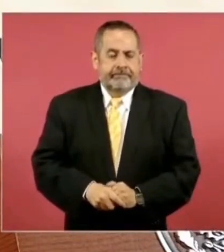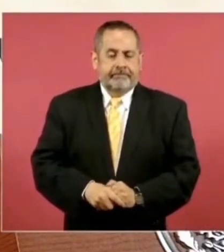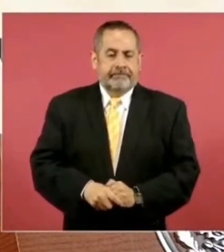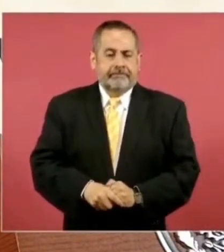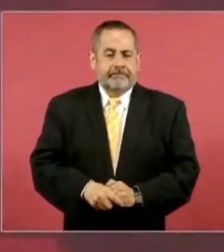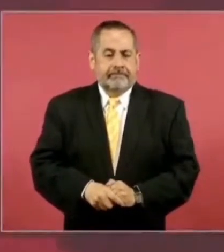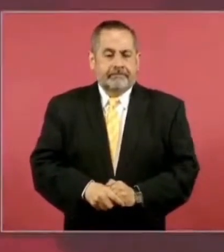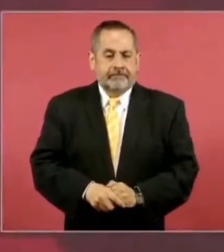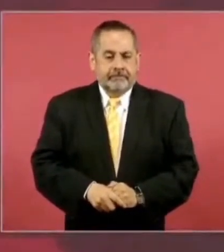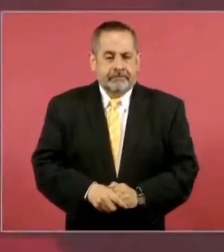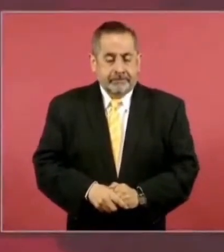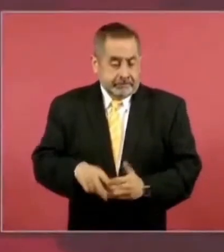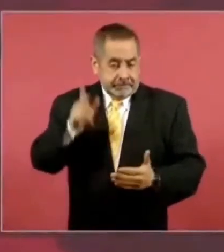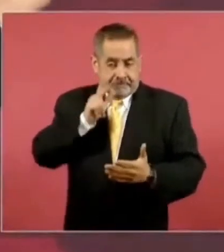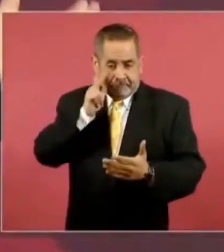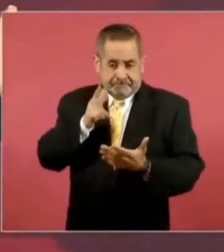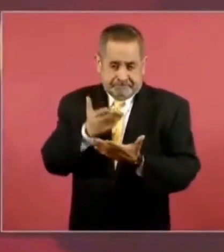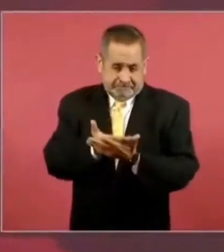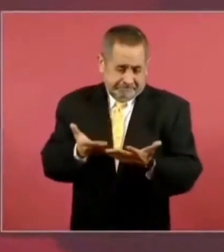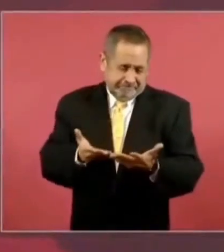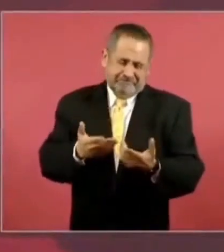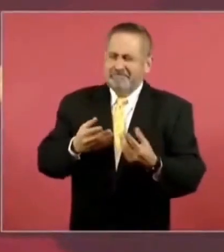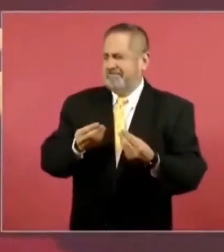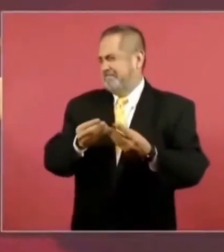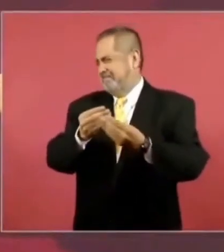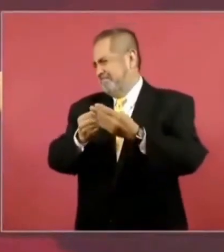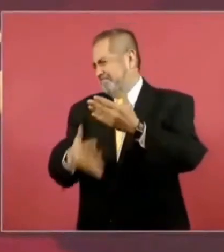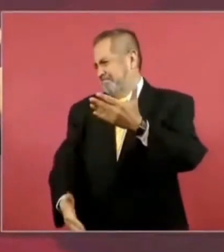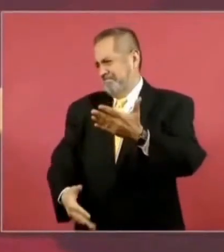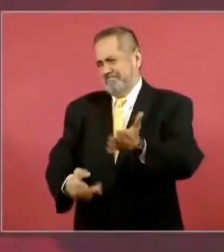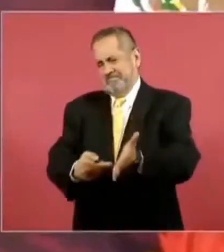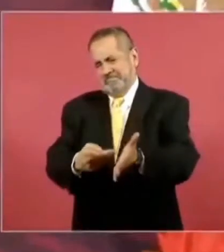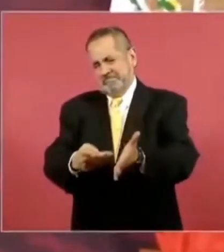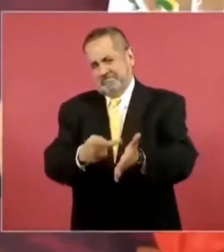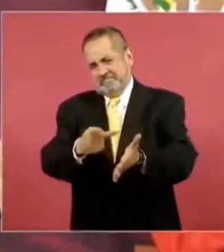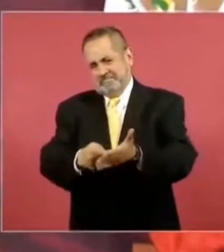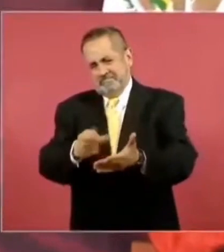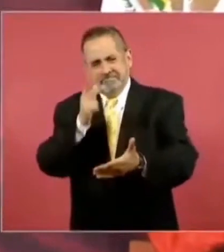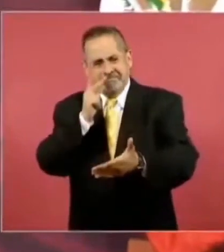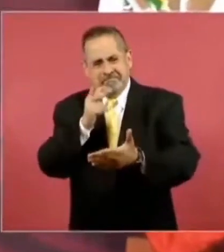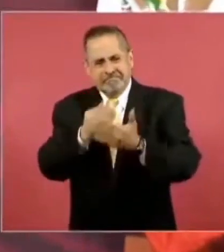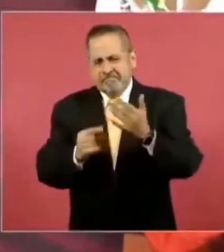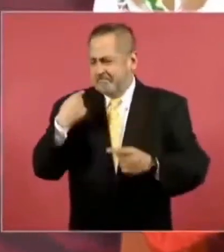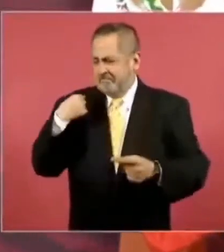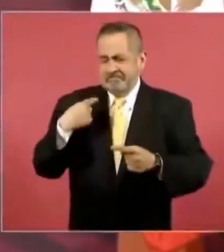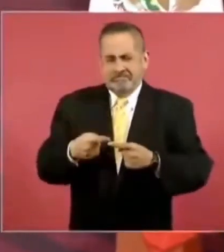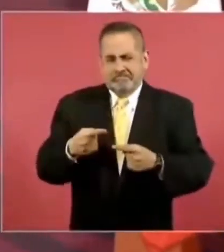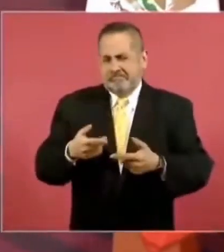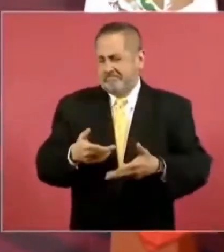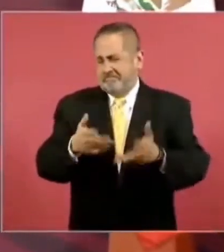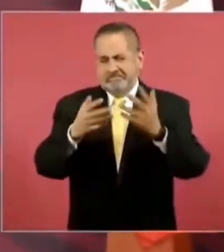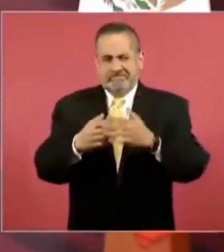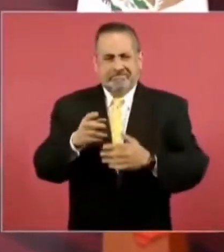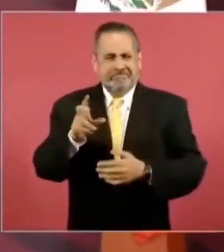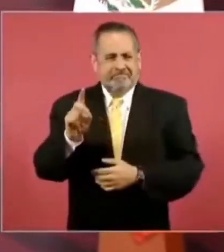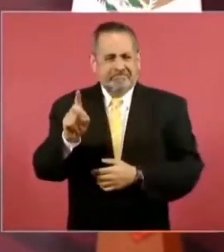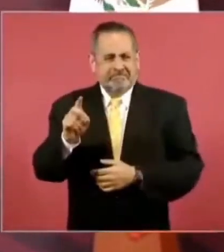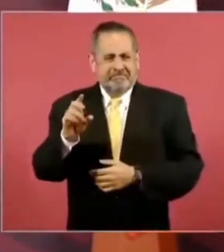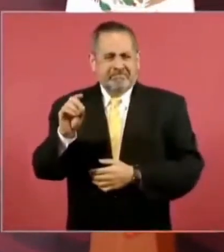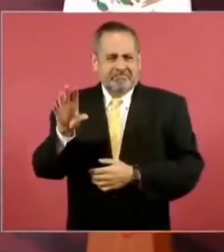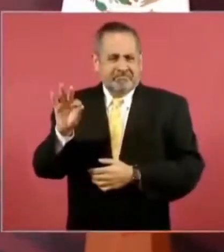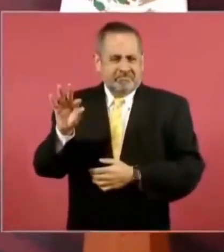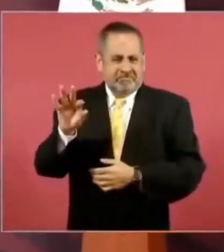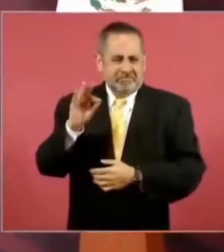Pruebas, todas. En los últimos 30, 40 años